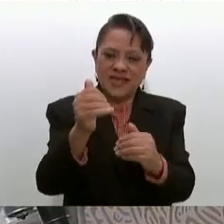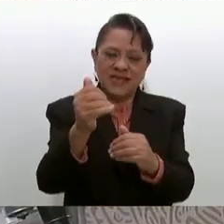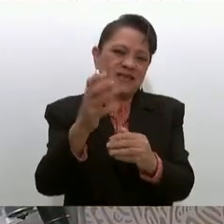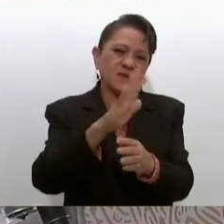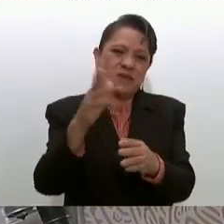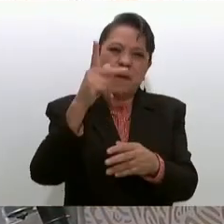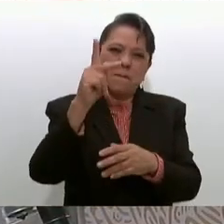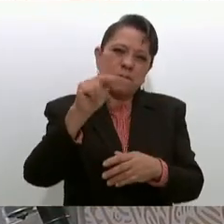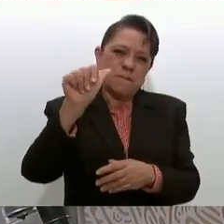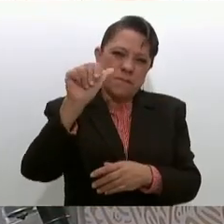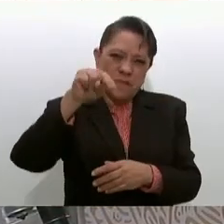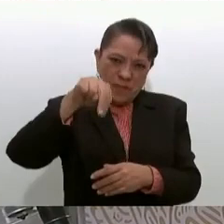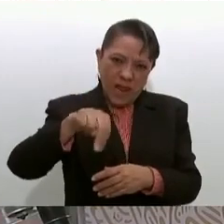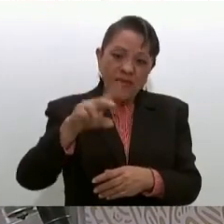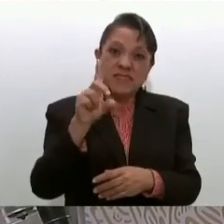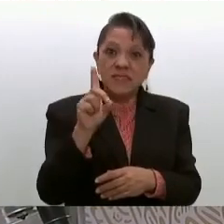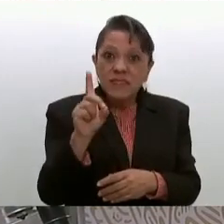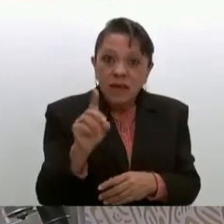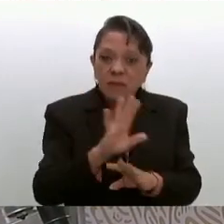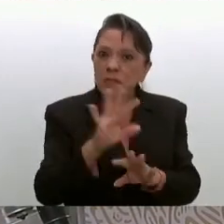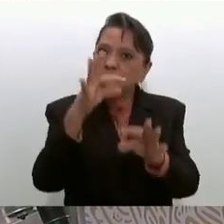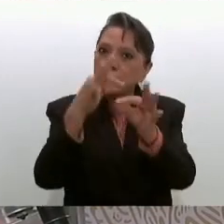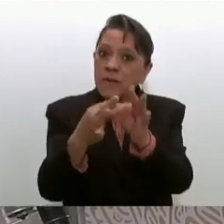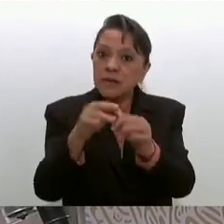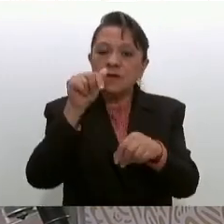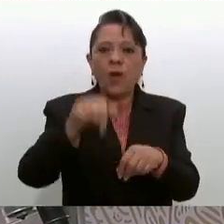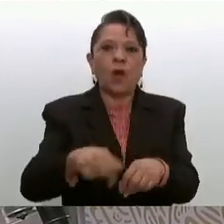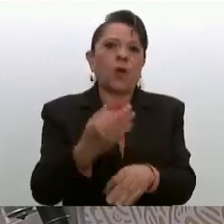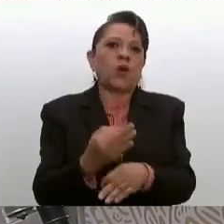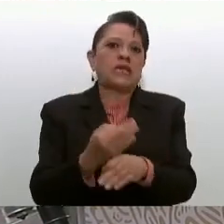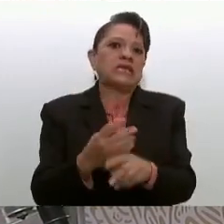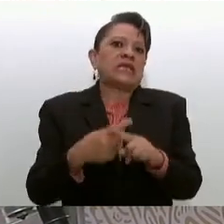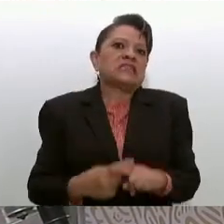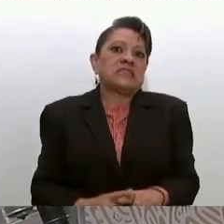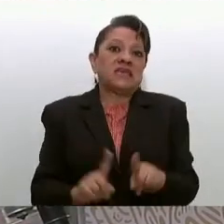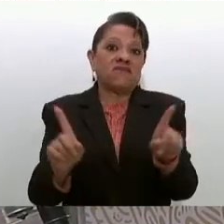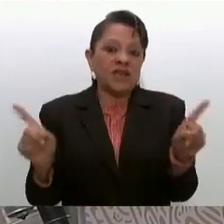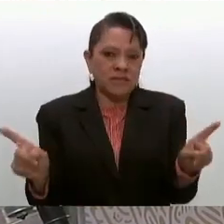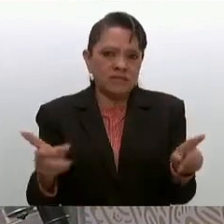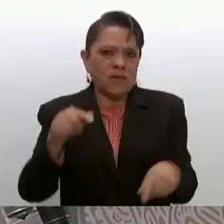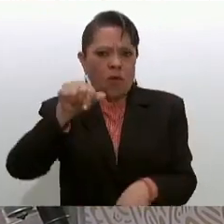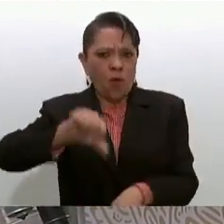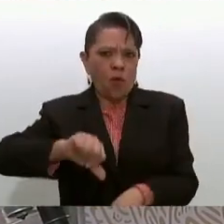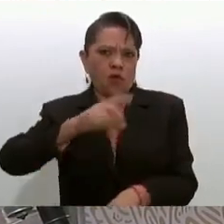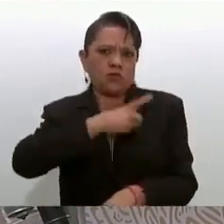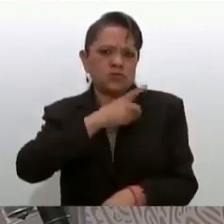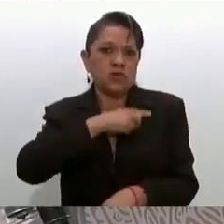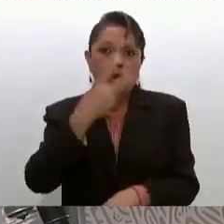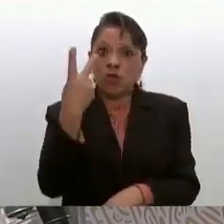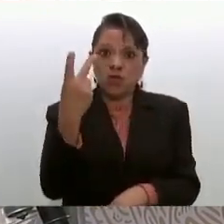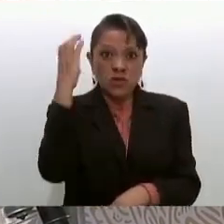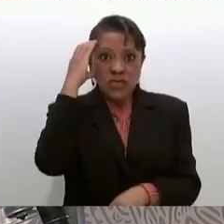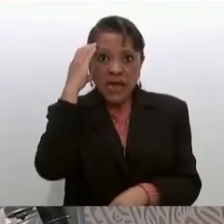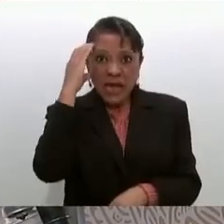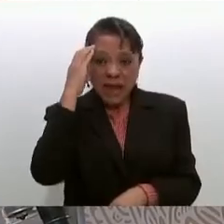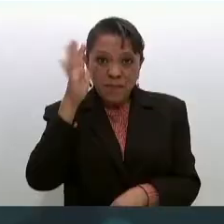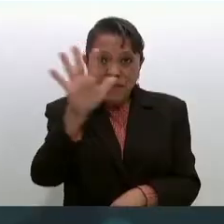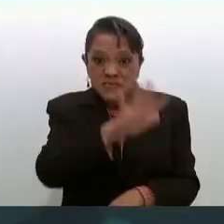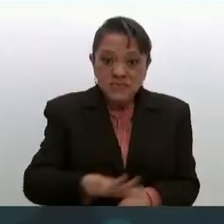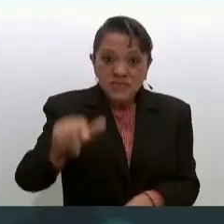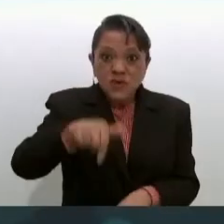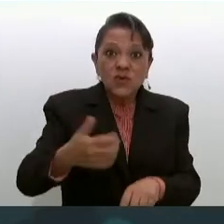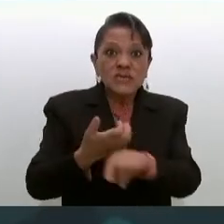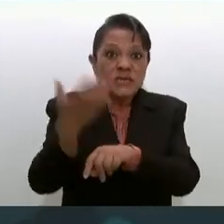país, tenemos una situación completamente diferente. Tenemos hoy solamente dos camas ocupadas para COVID-19 en todo el estado